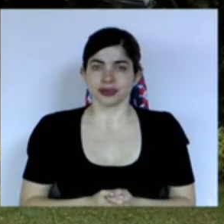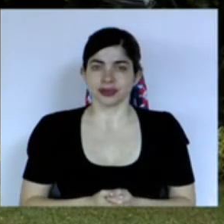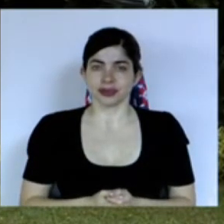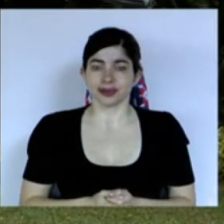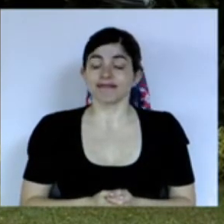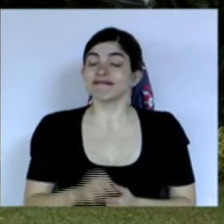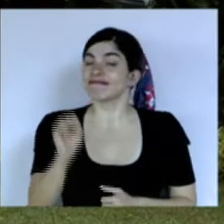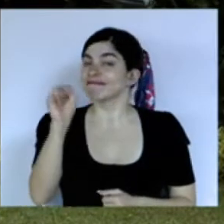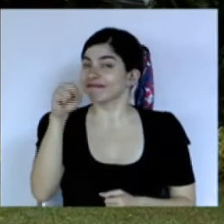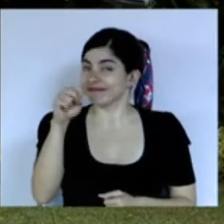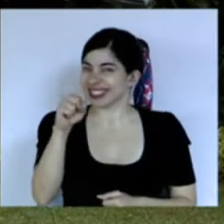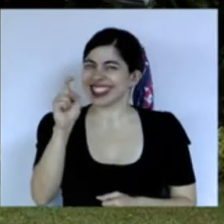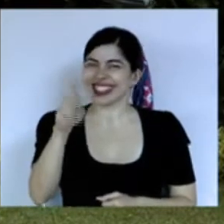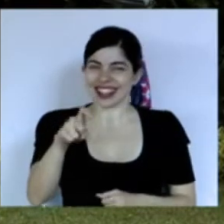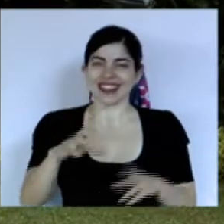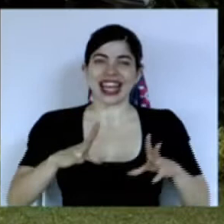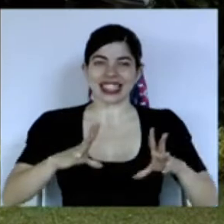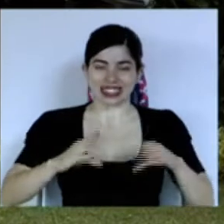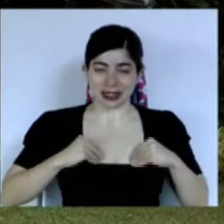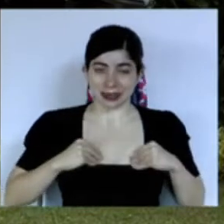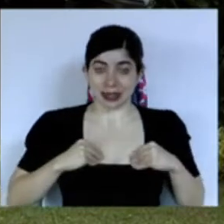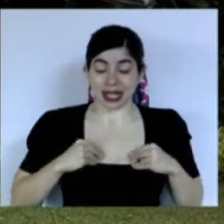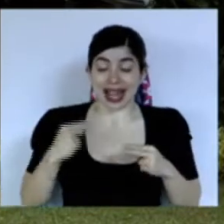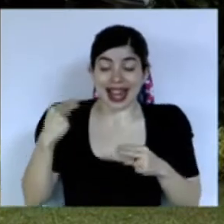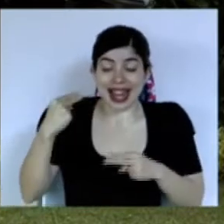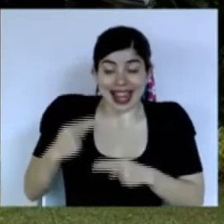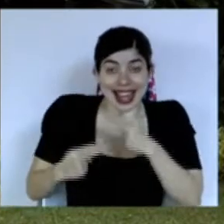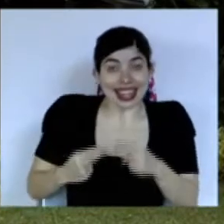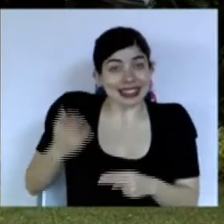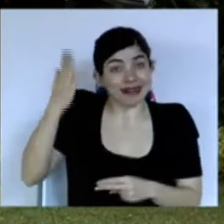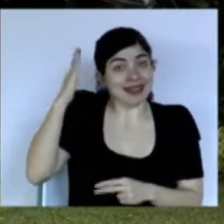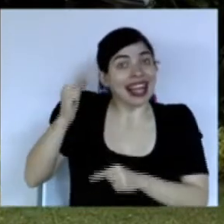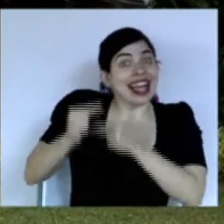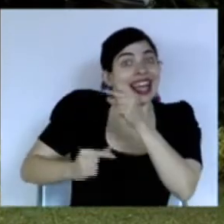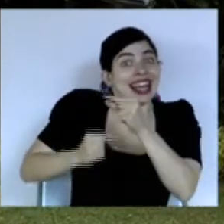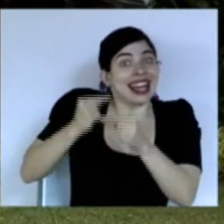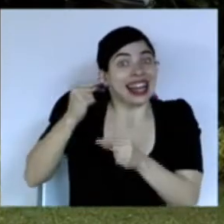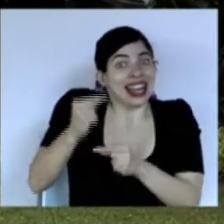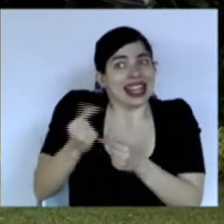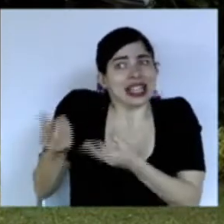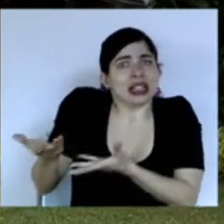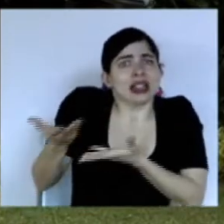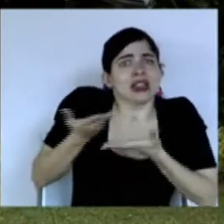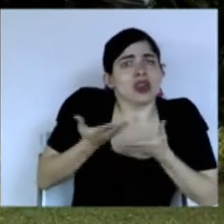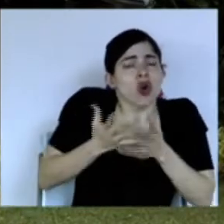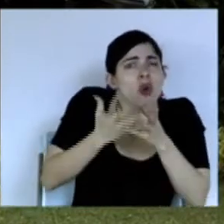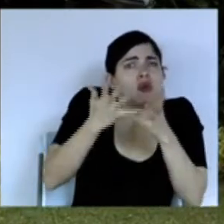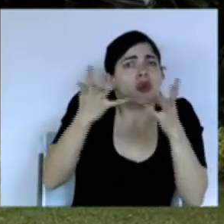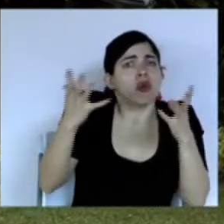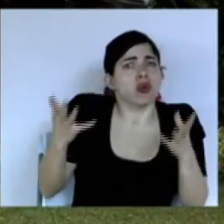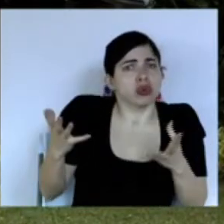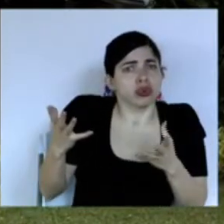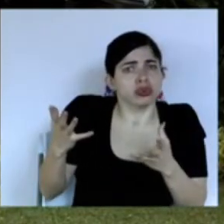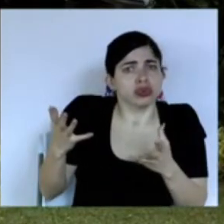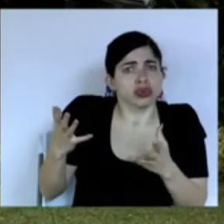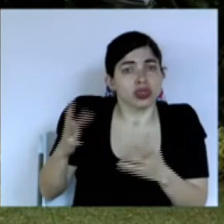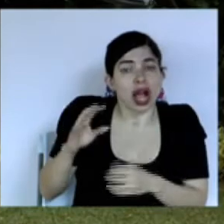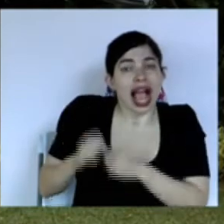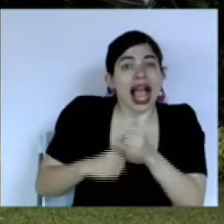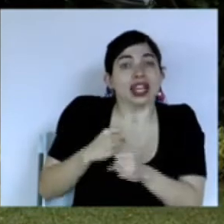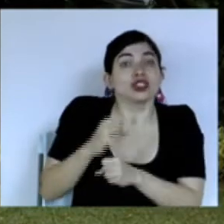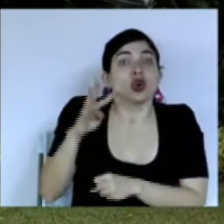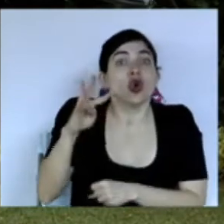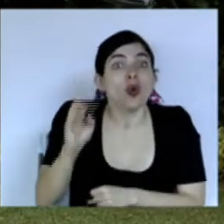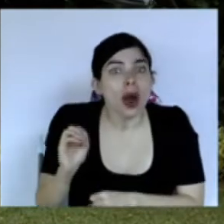y si tenemos que aceptar que el legado de esa generación que tanto nos dio la de los 40